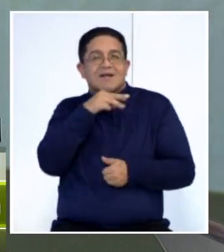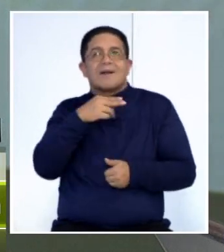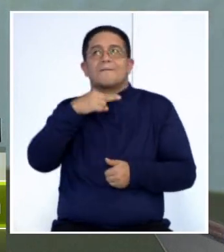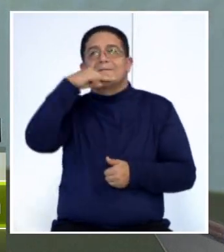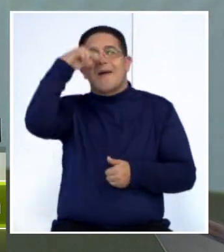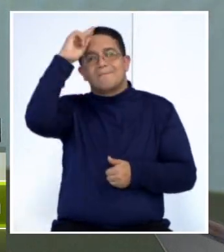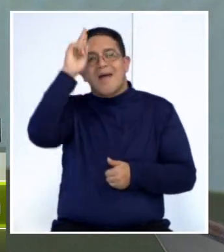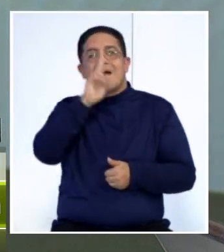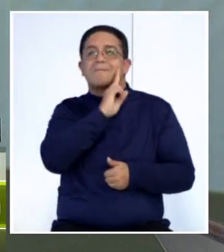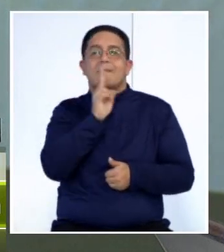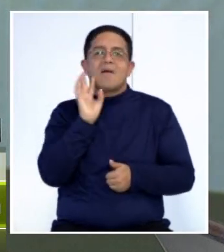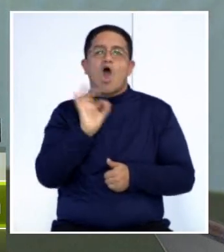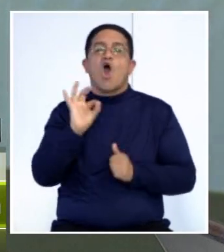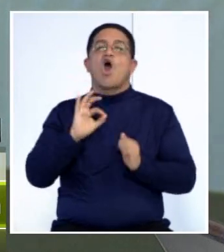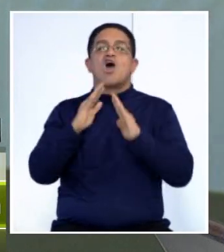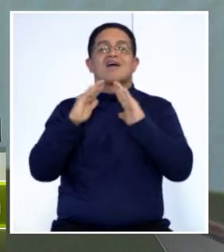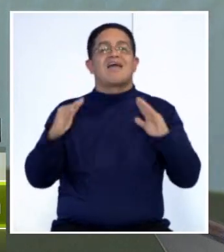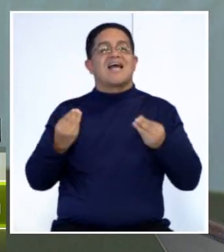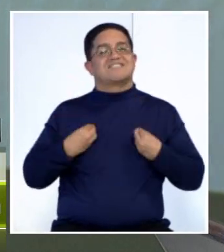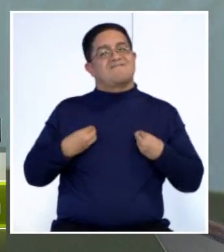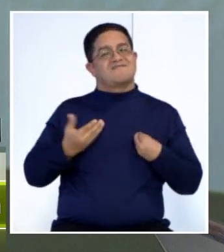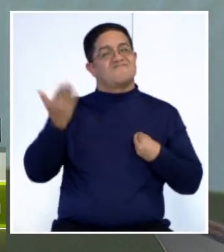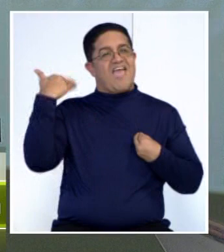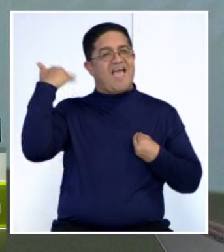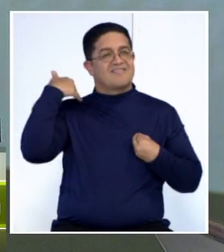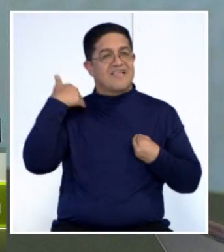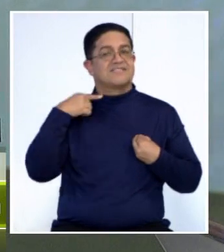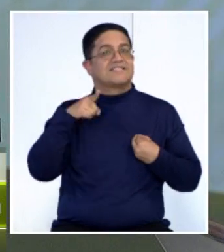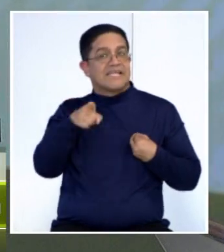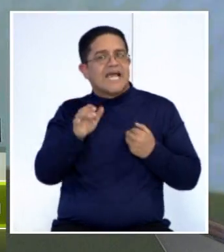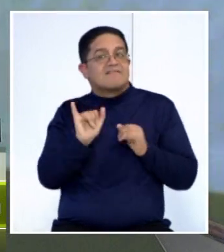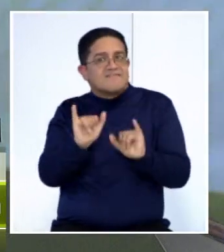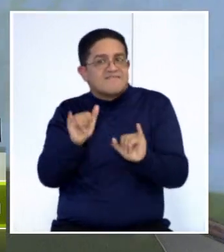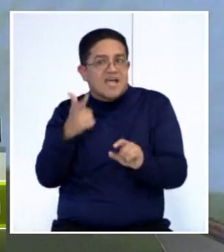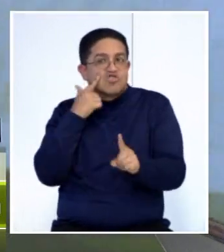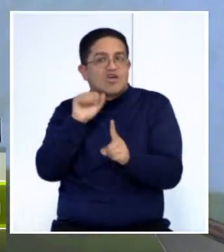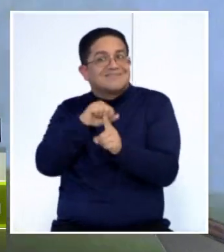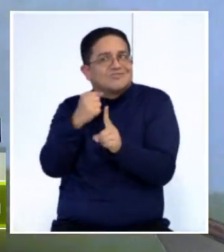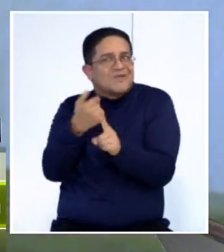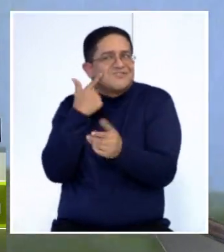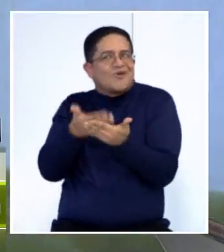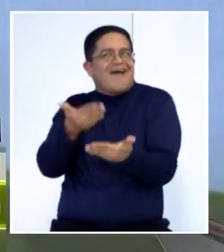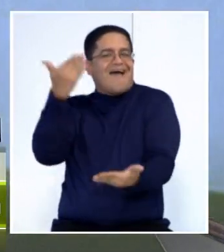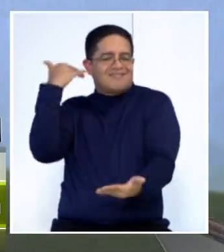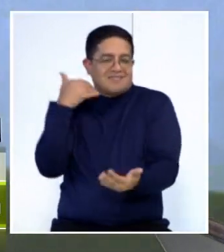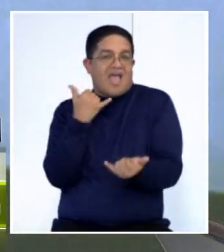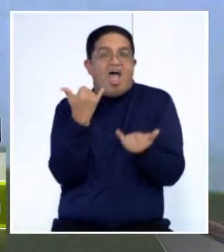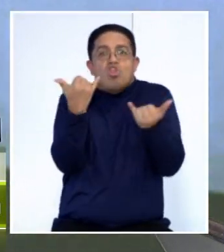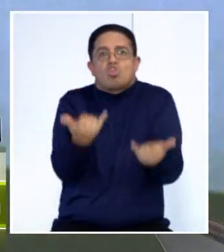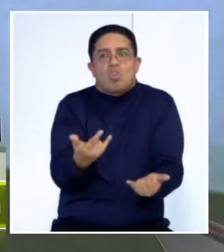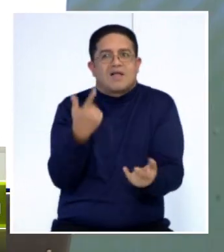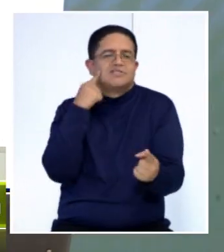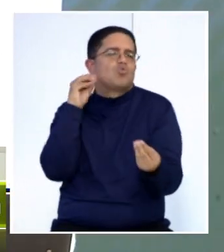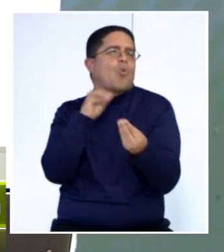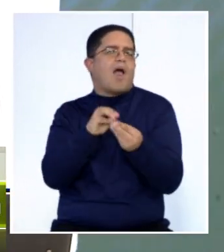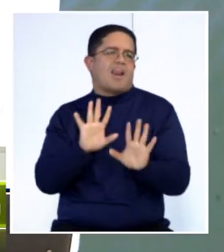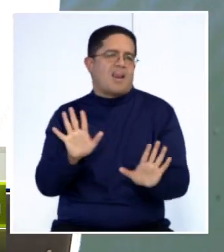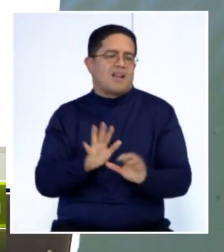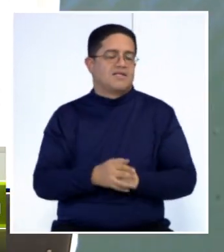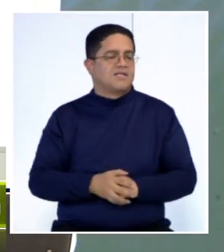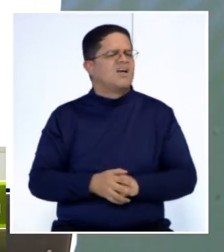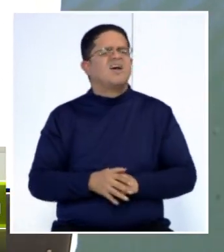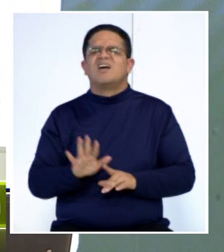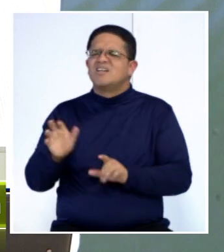papá o de la casa donde antes vivía, él está viviendo, para él es la realidad, la actualidad es esa época que él recuerda. Claro, una de las mayores